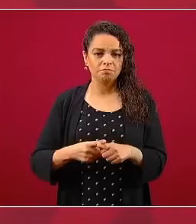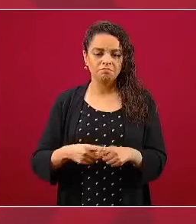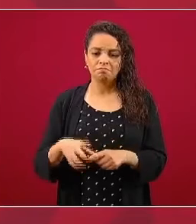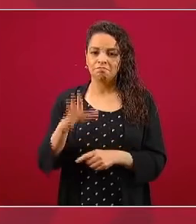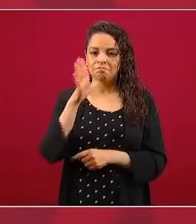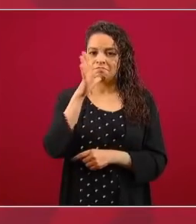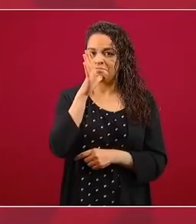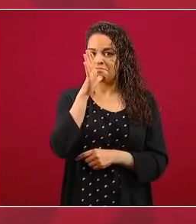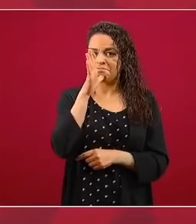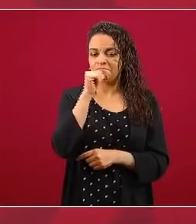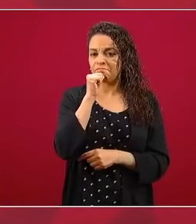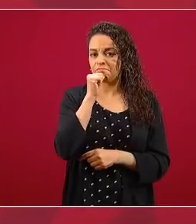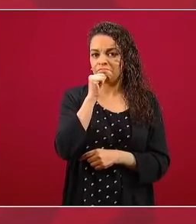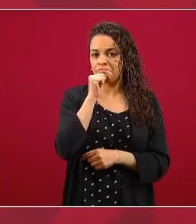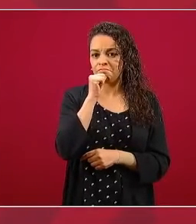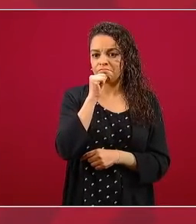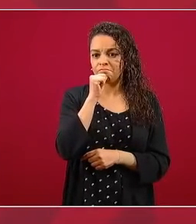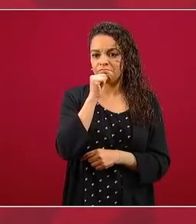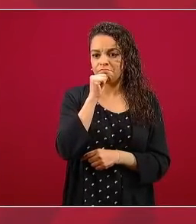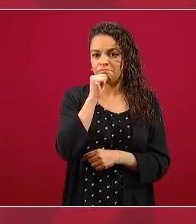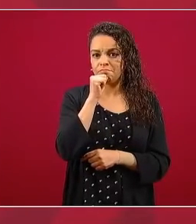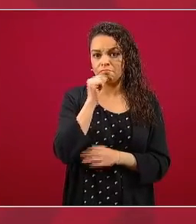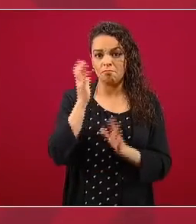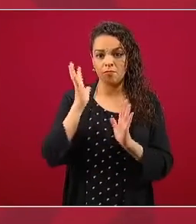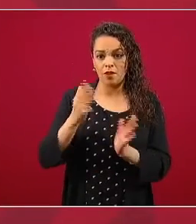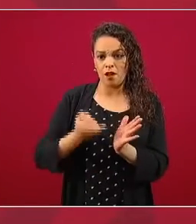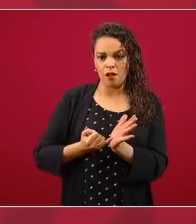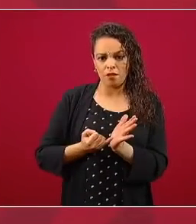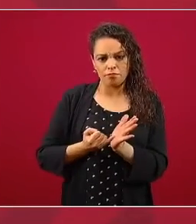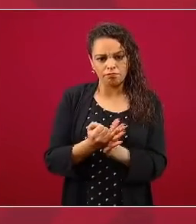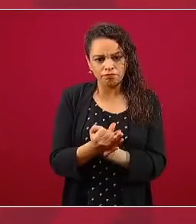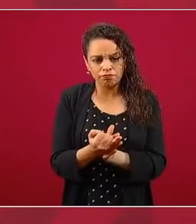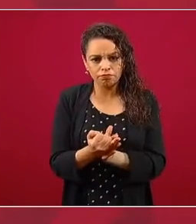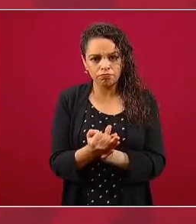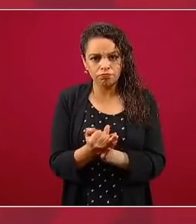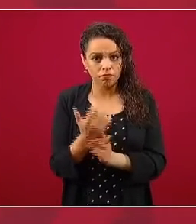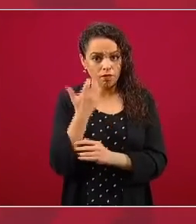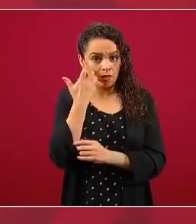disposición. Nadie lo haría.